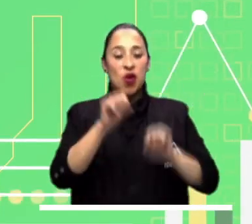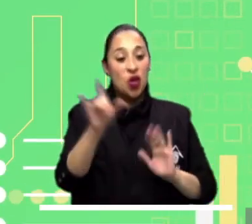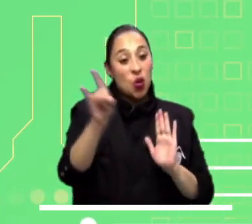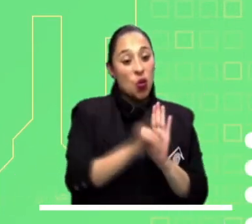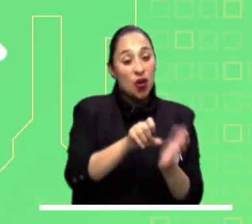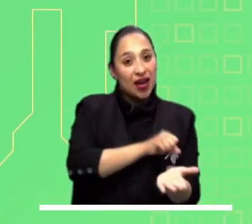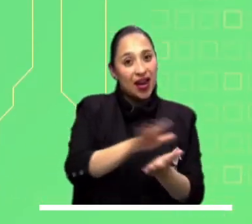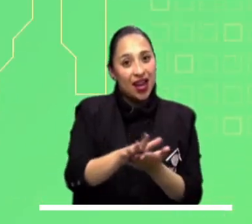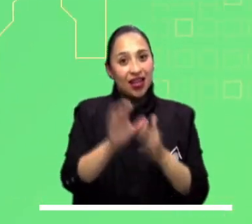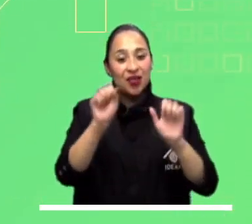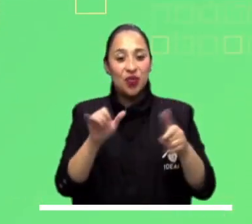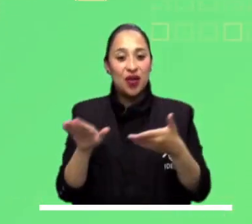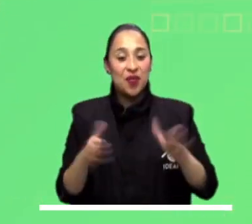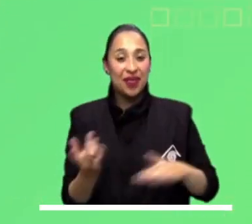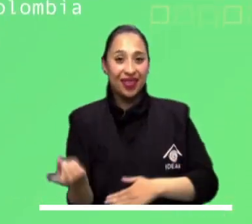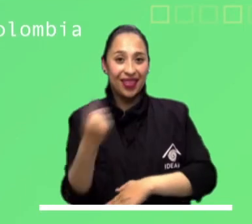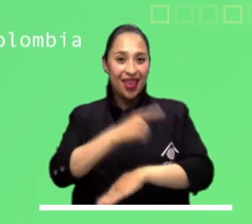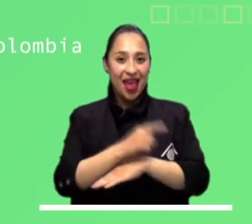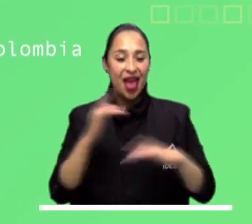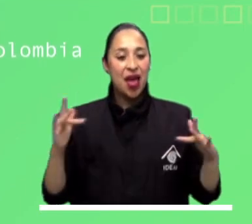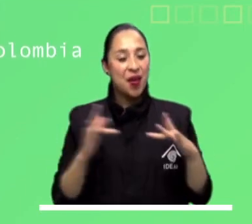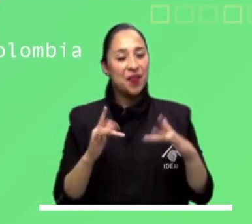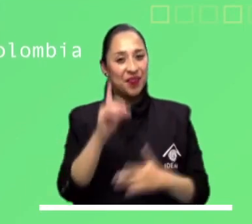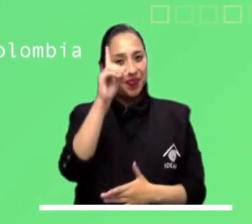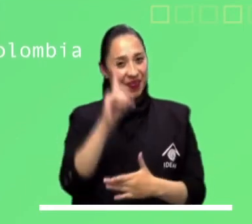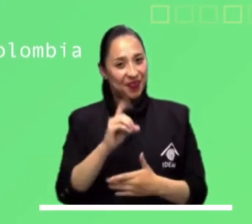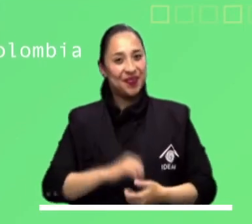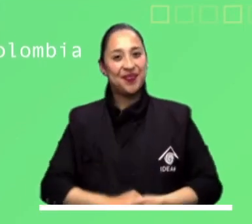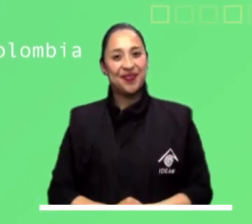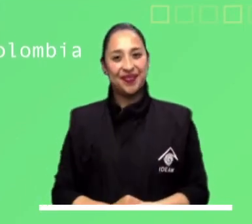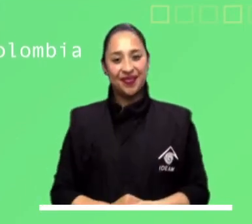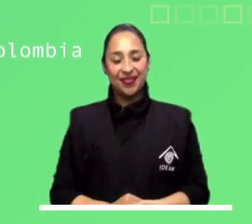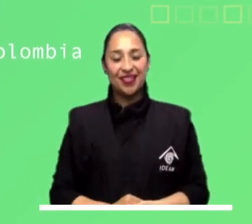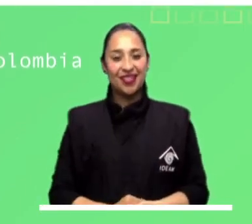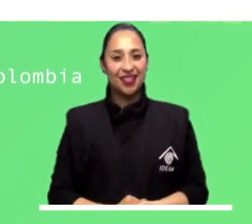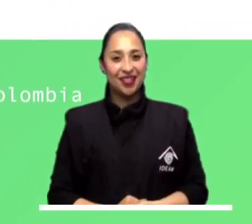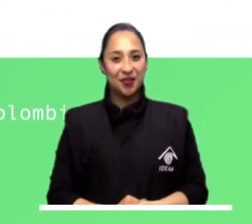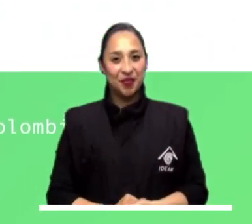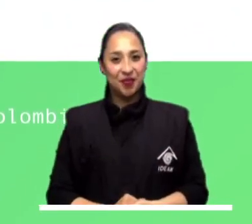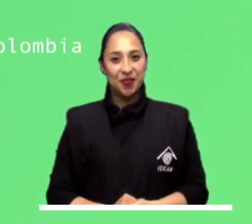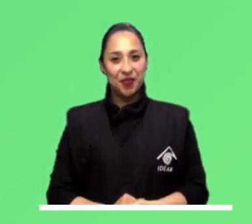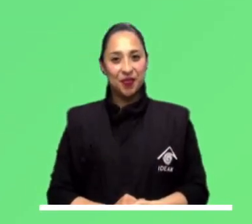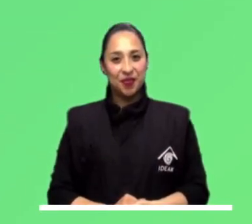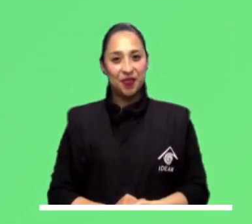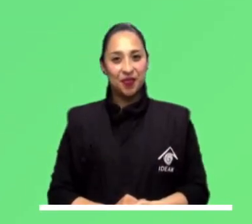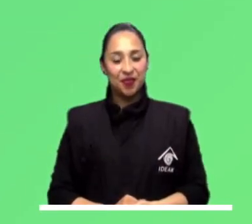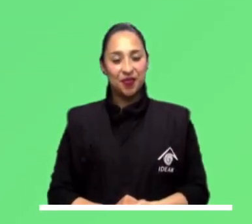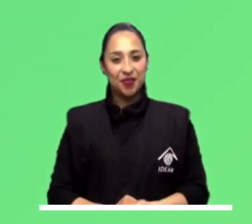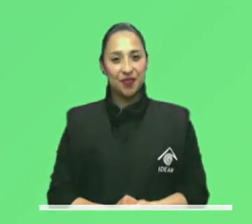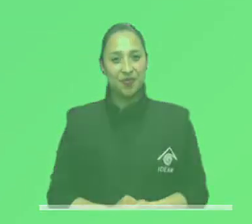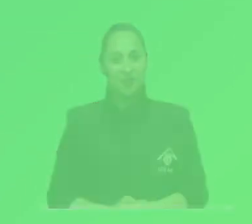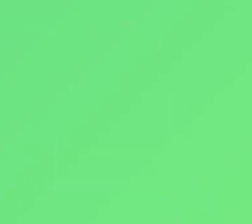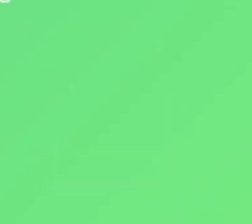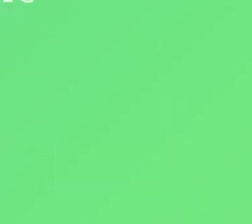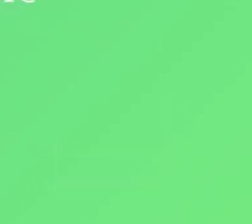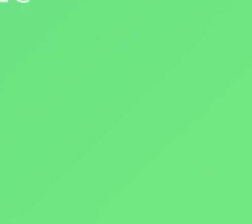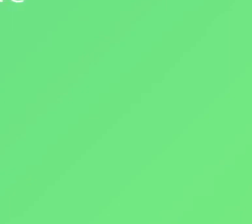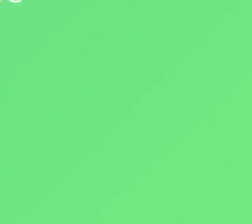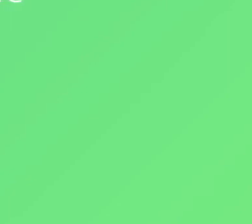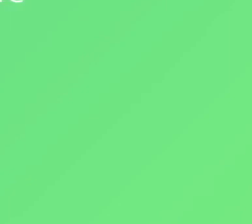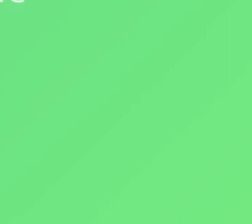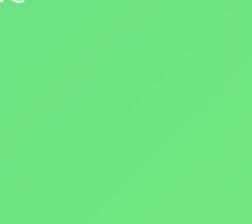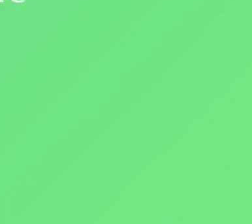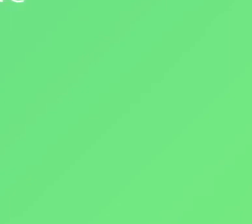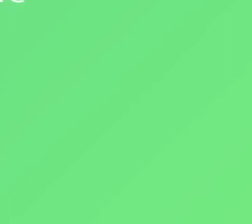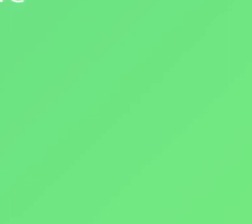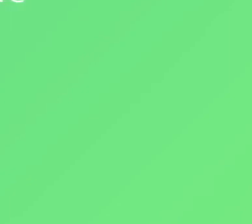cifras de deforestación, estadísticas de rayos y otros datos de interés. Descárguela gratis, planee su día y tome